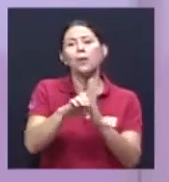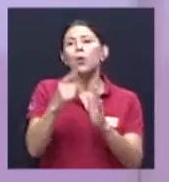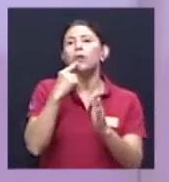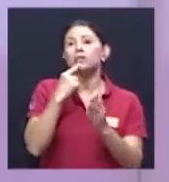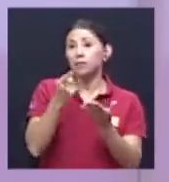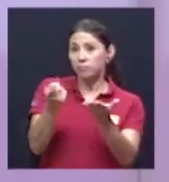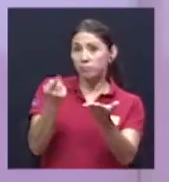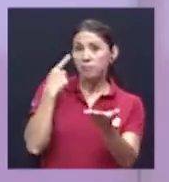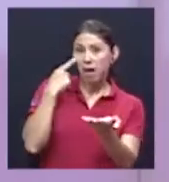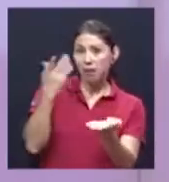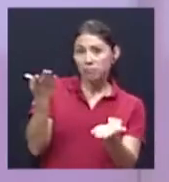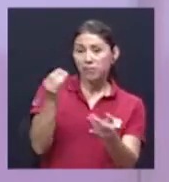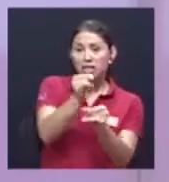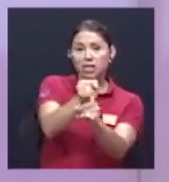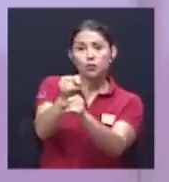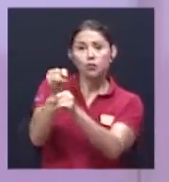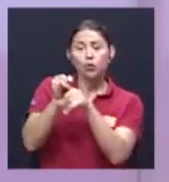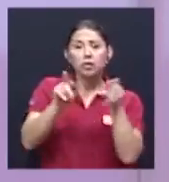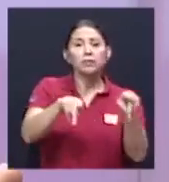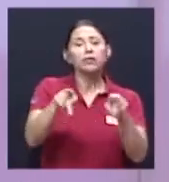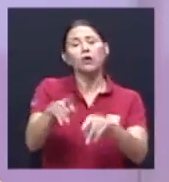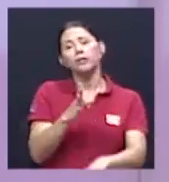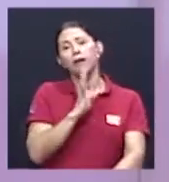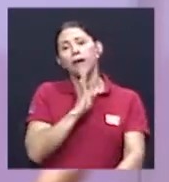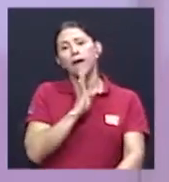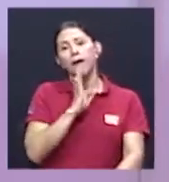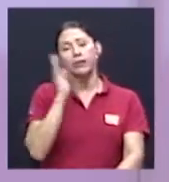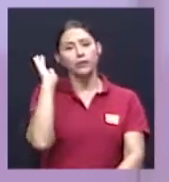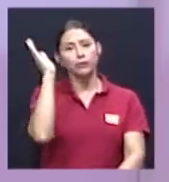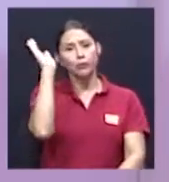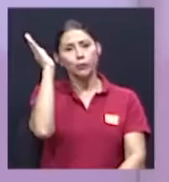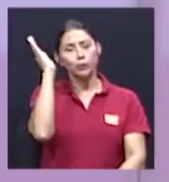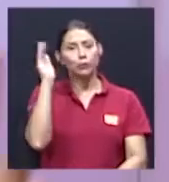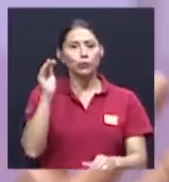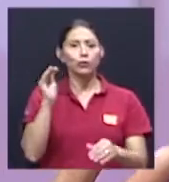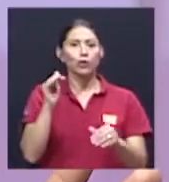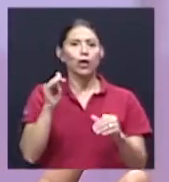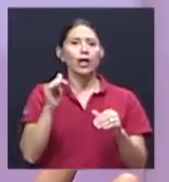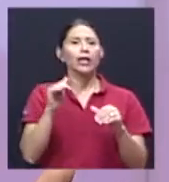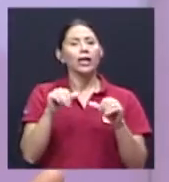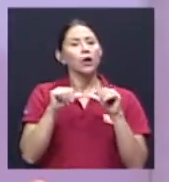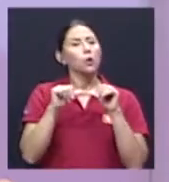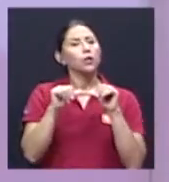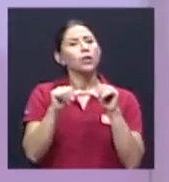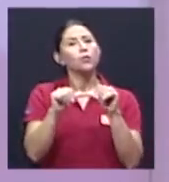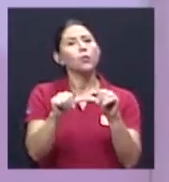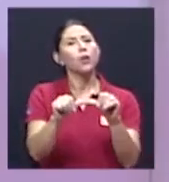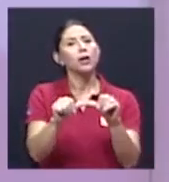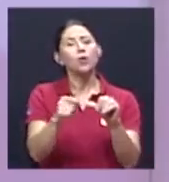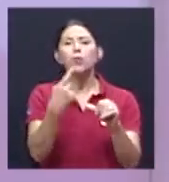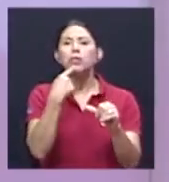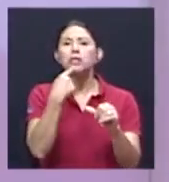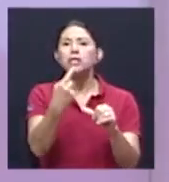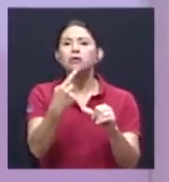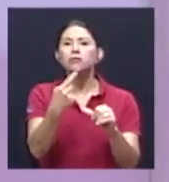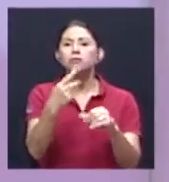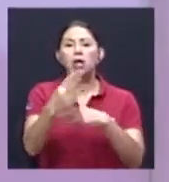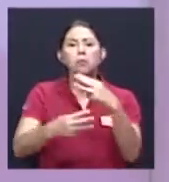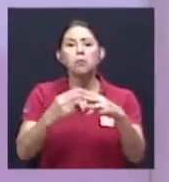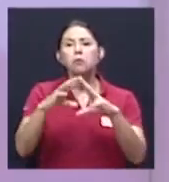discursos de instituciones o de personas que continúan planteando como que el mundo no ha cambiado, ¿verdad?, continúan